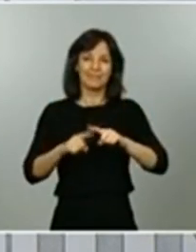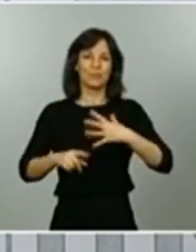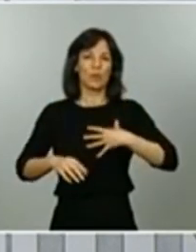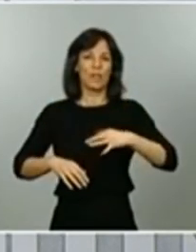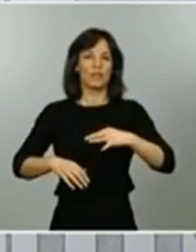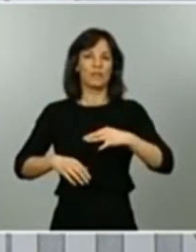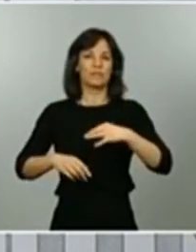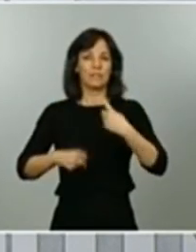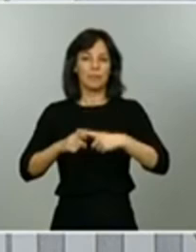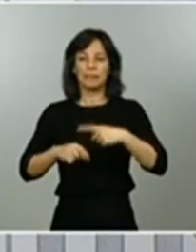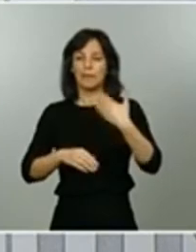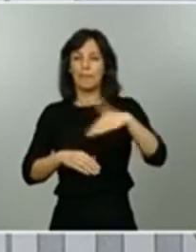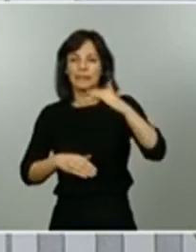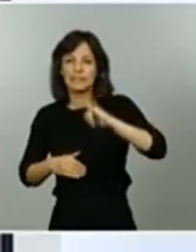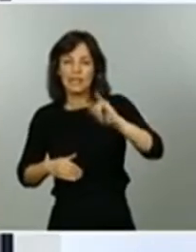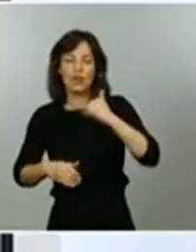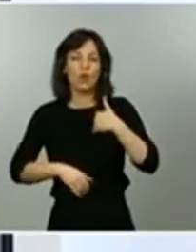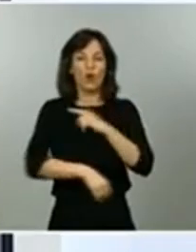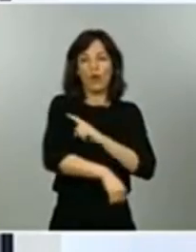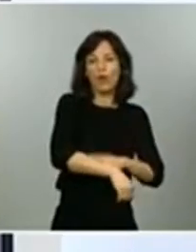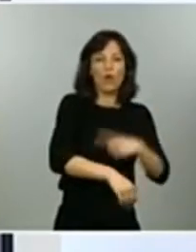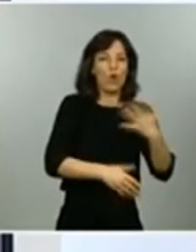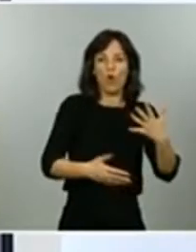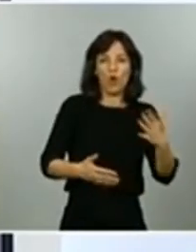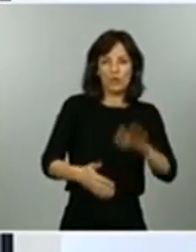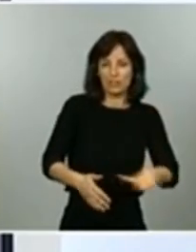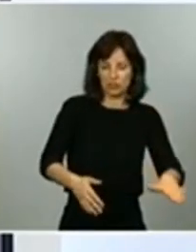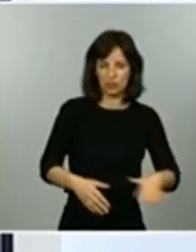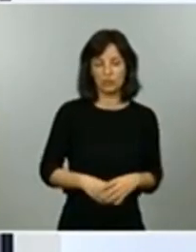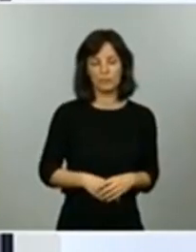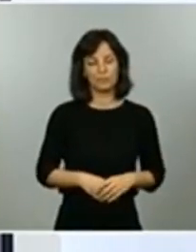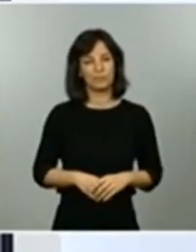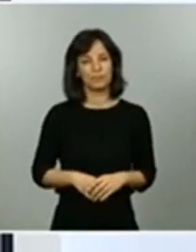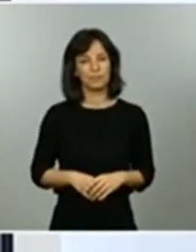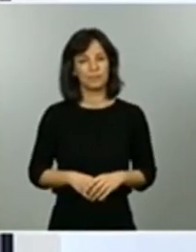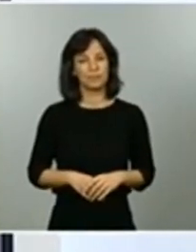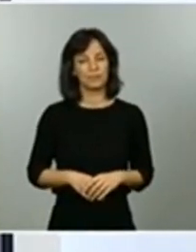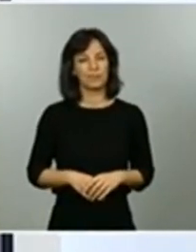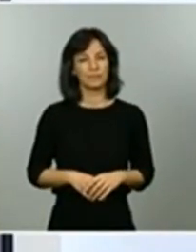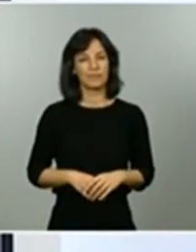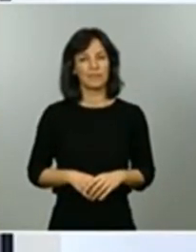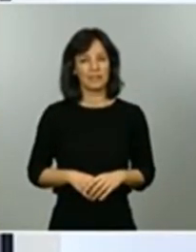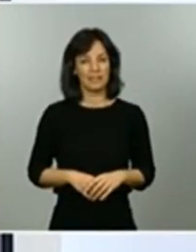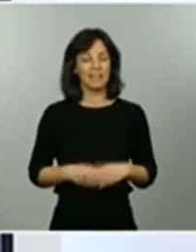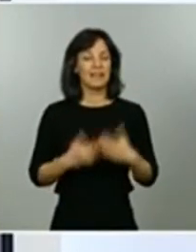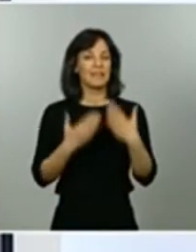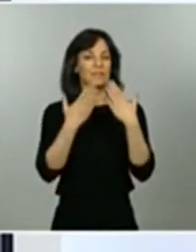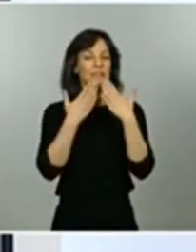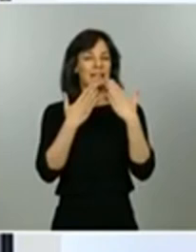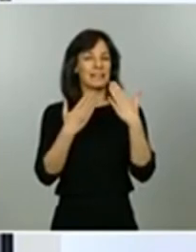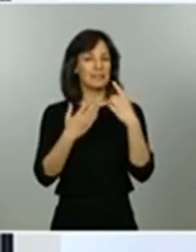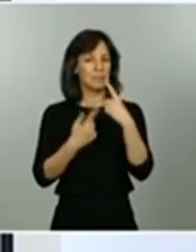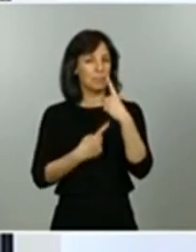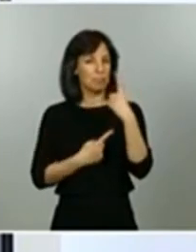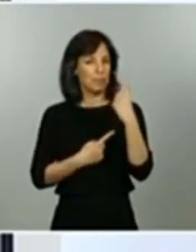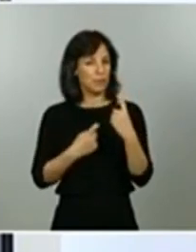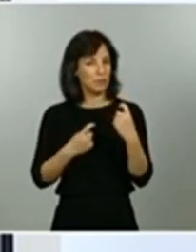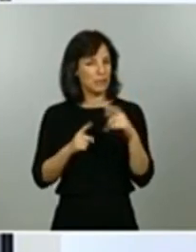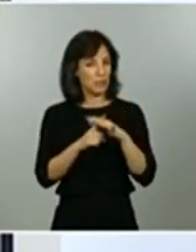una de ellas Sí, muchas gracias si no me equivoco para mí era la pregunta sobre la situación de Barcelona